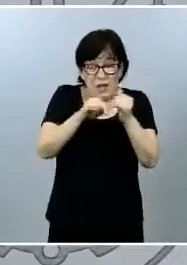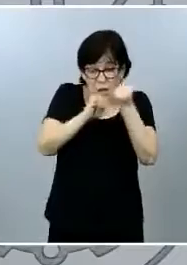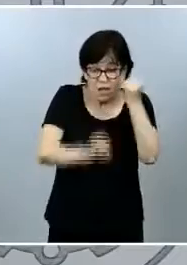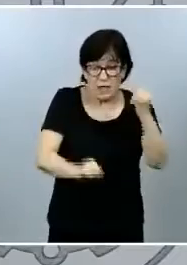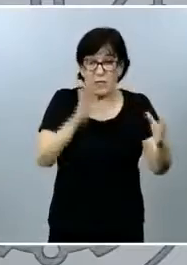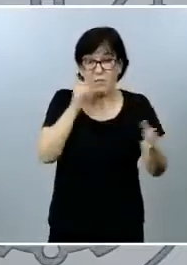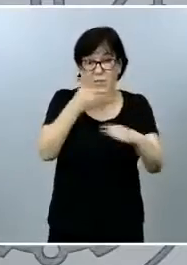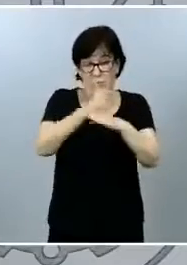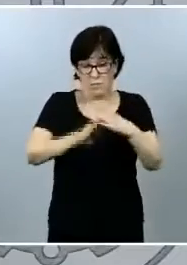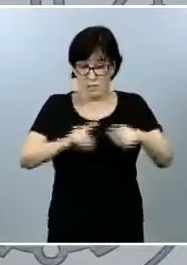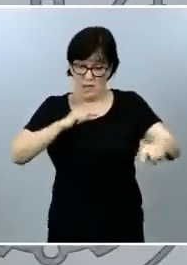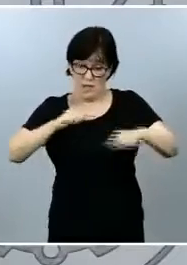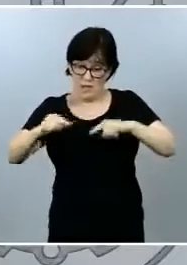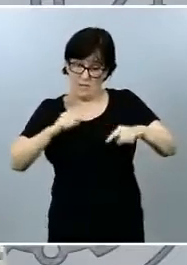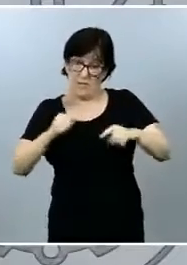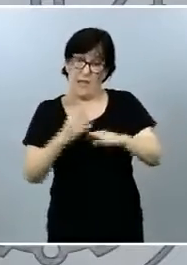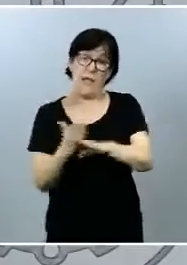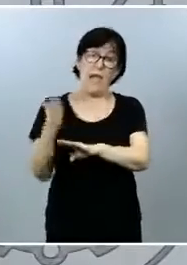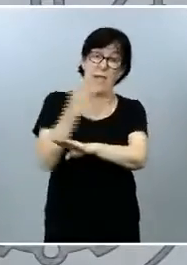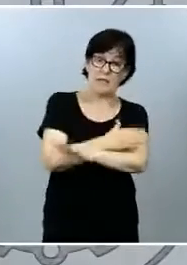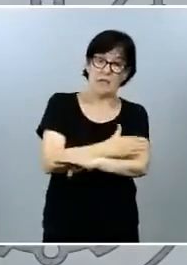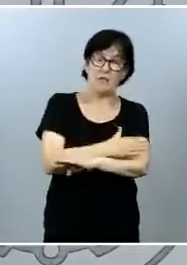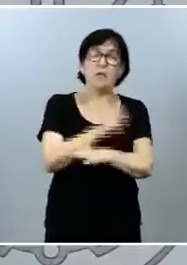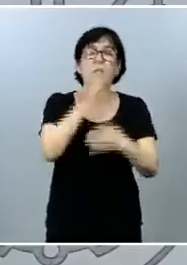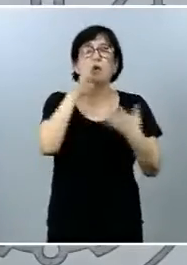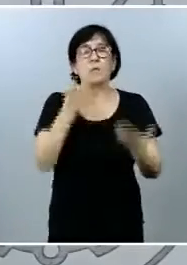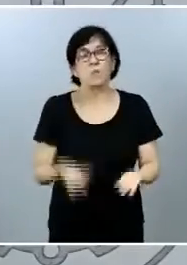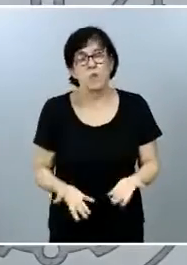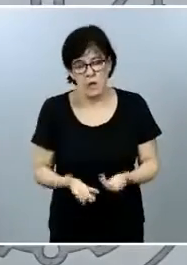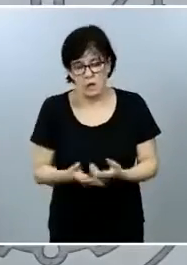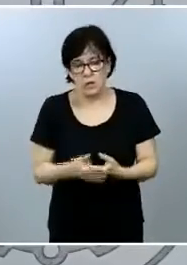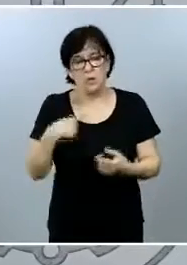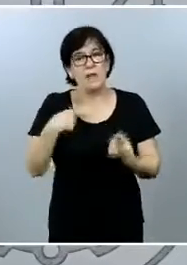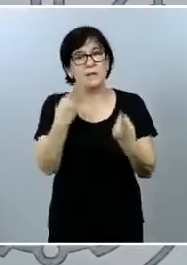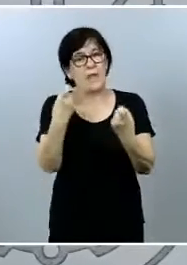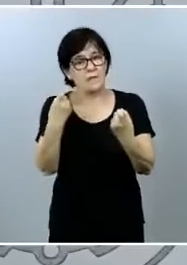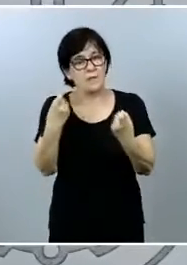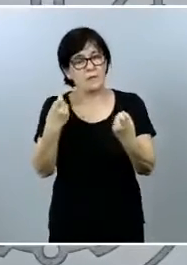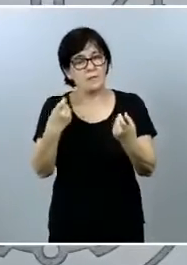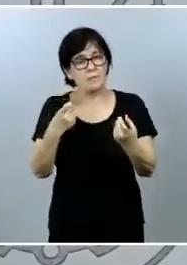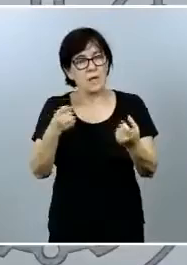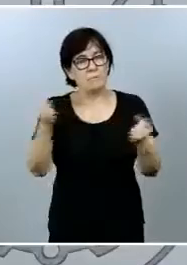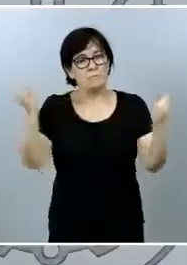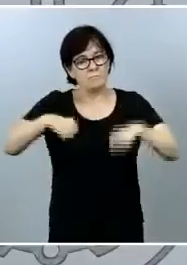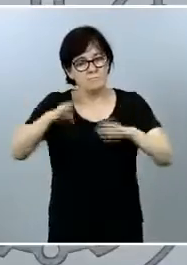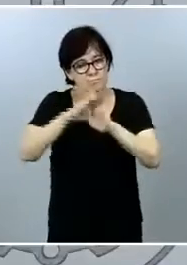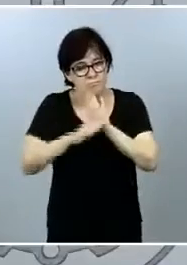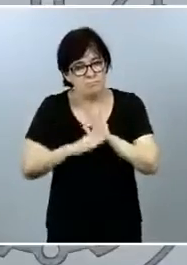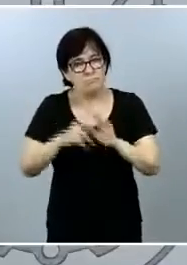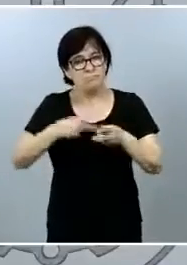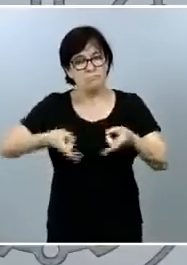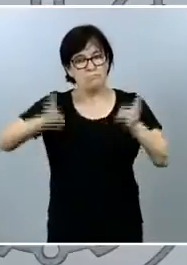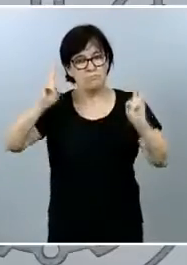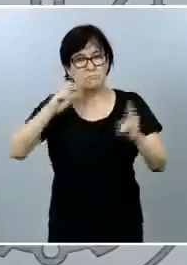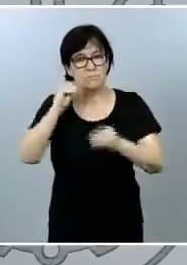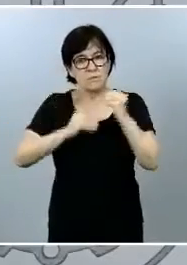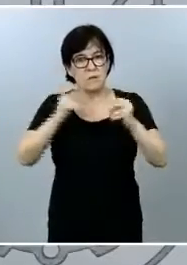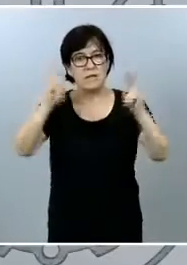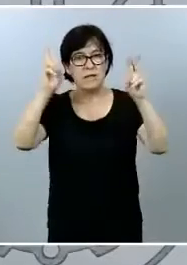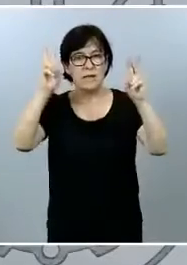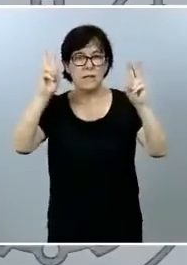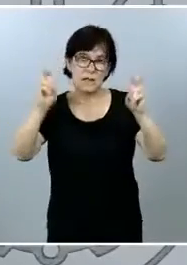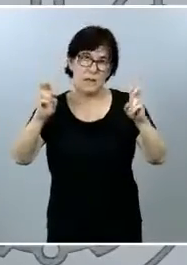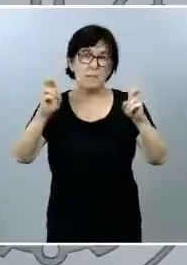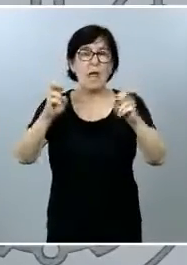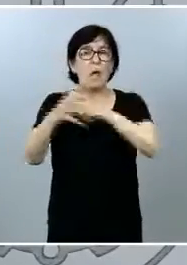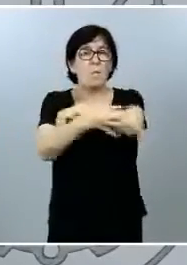del Ejecutivo anterior y que por tanto necesitaban adoptarse medidas que permitieran sobre todo en materia de pobreza infantil